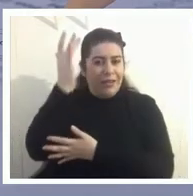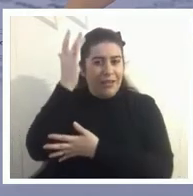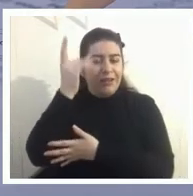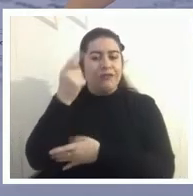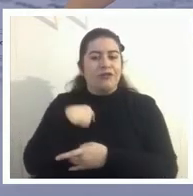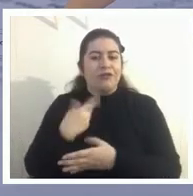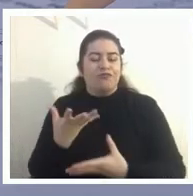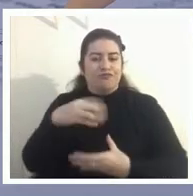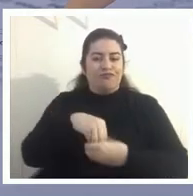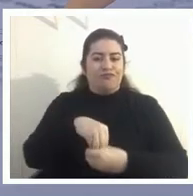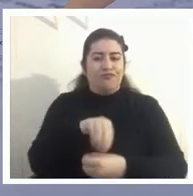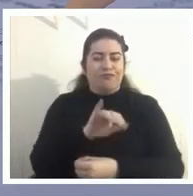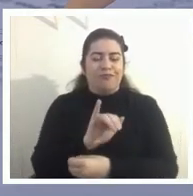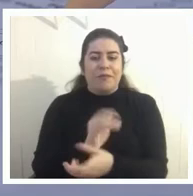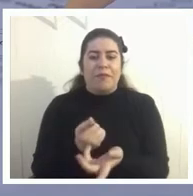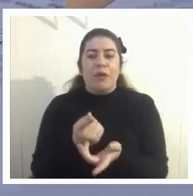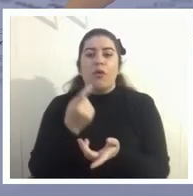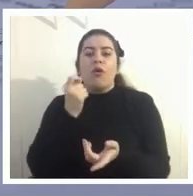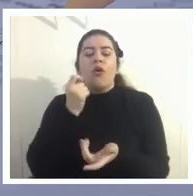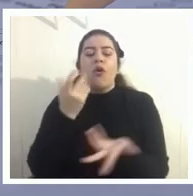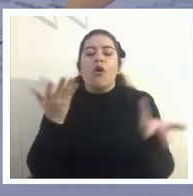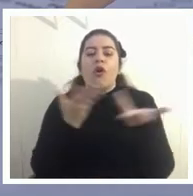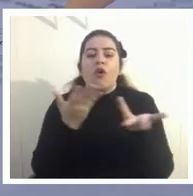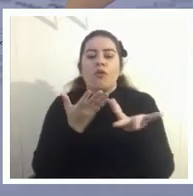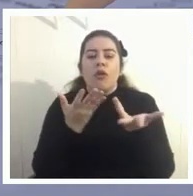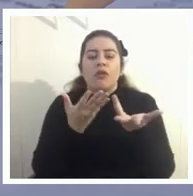cuáles son las formas alternativas de pensar